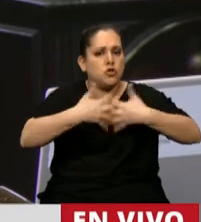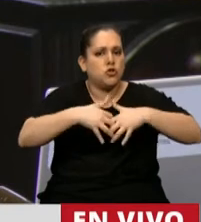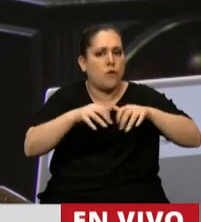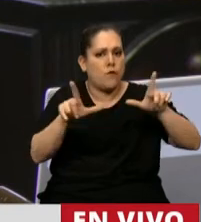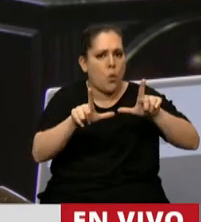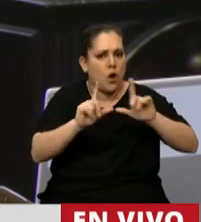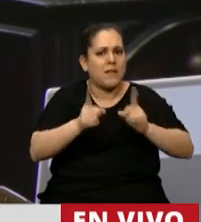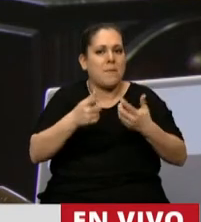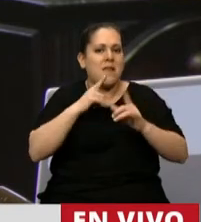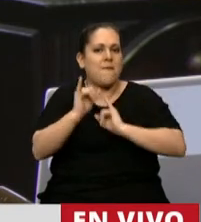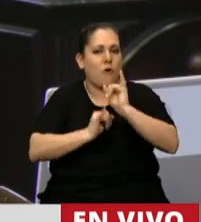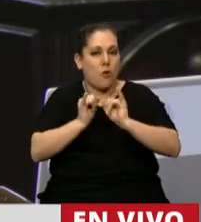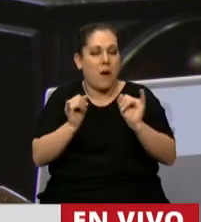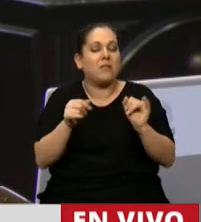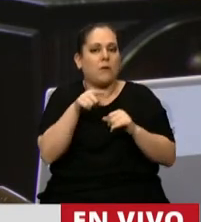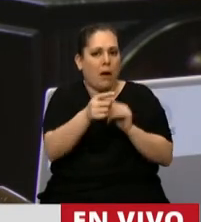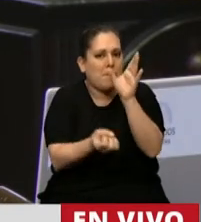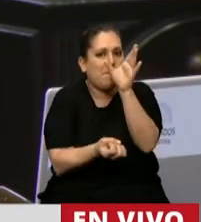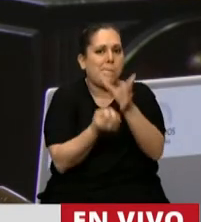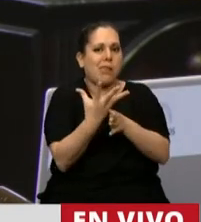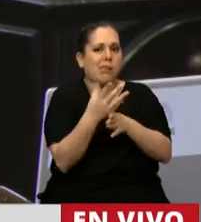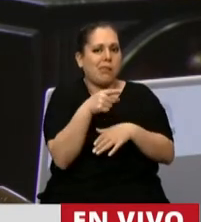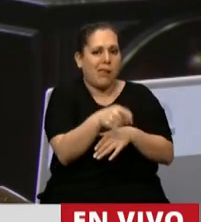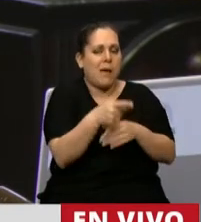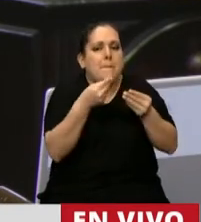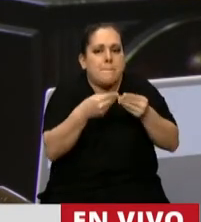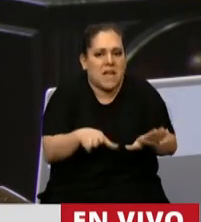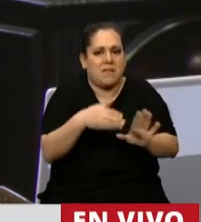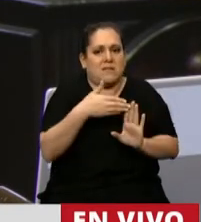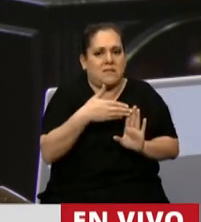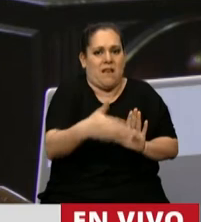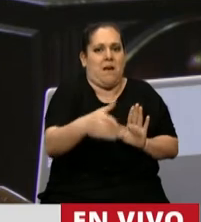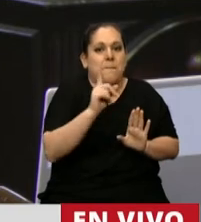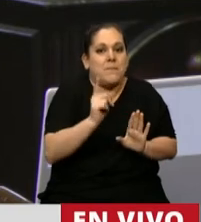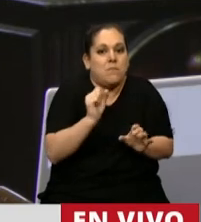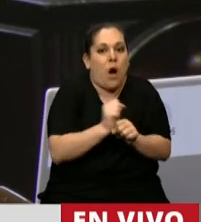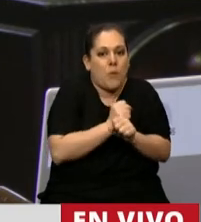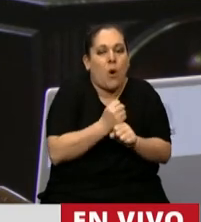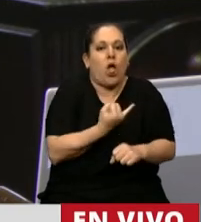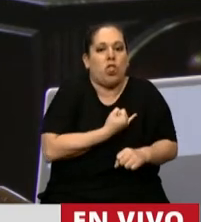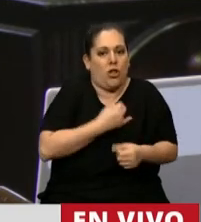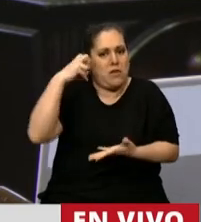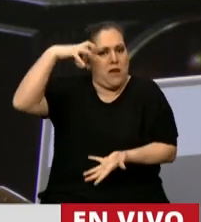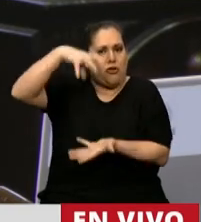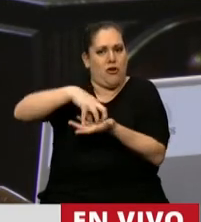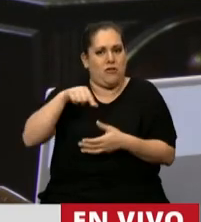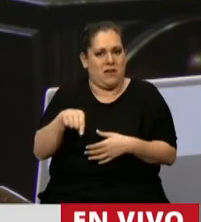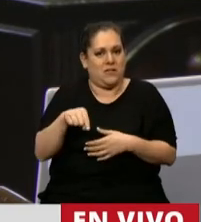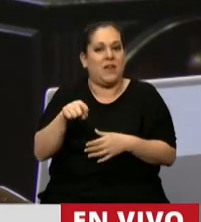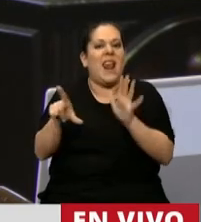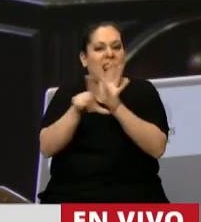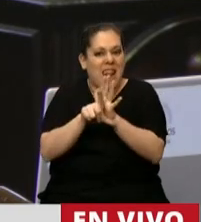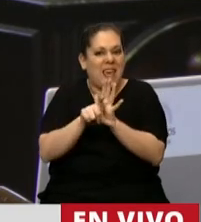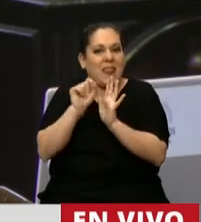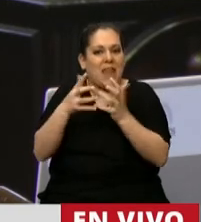informáticos, lo que constituyó esa primera iniciativa aprobada en el Congreso de la Nación, que fue la ley del